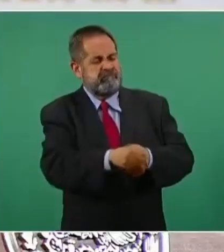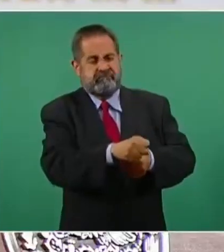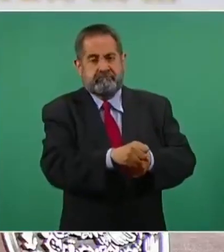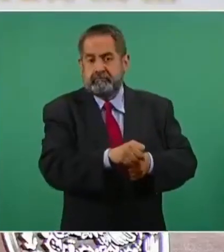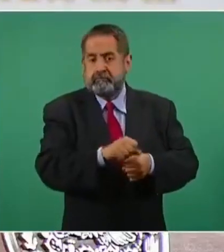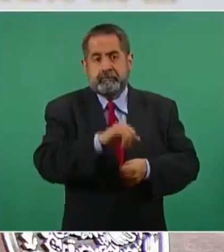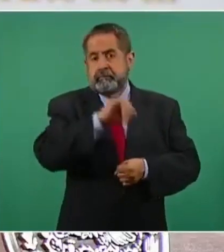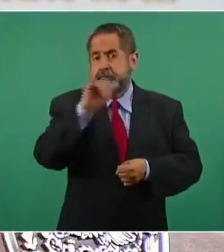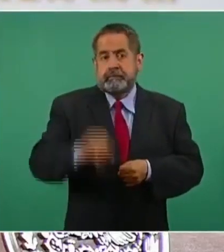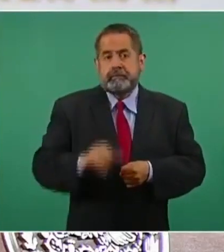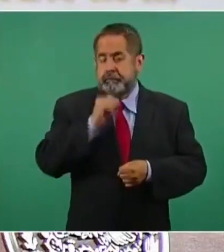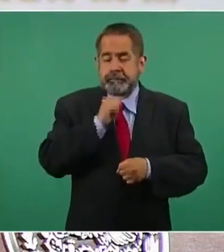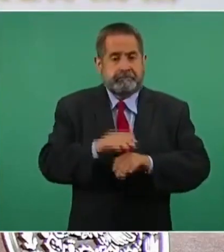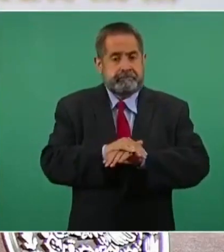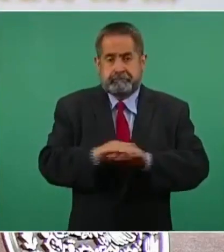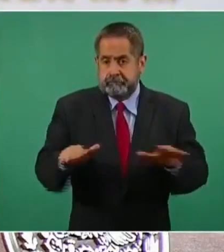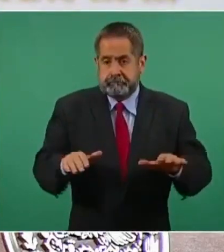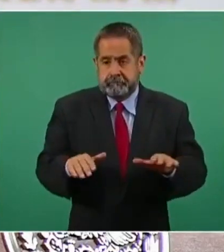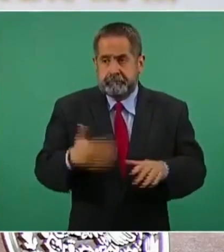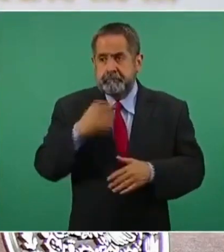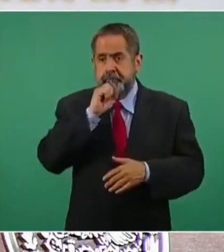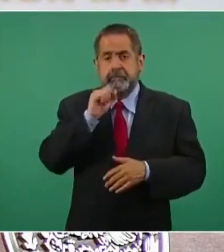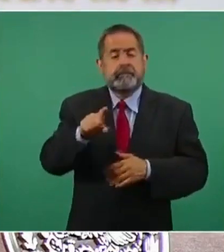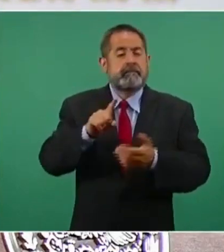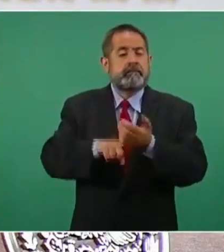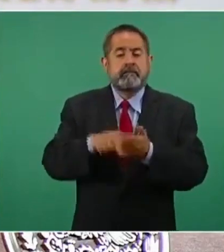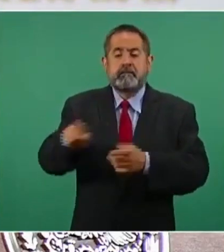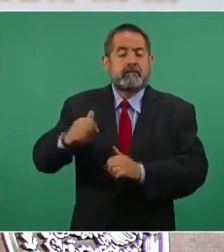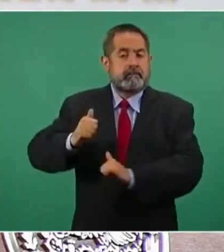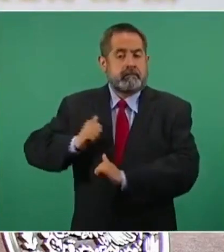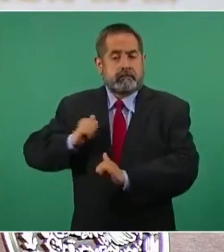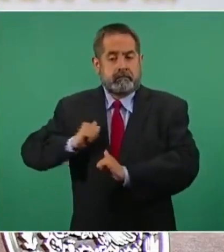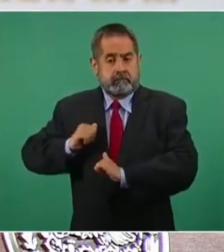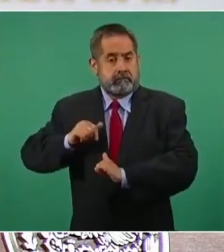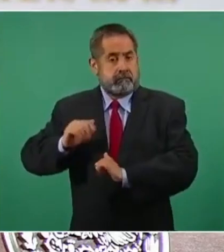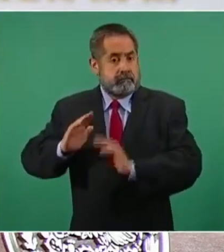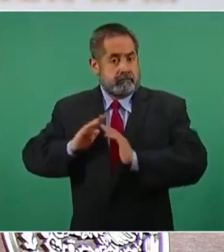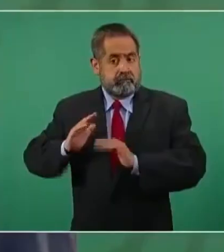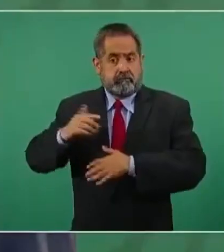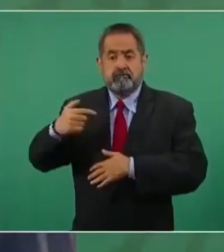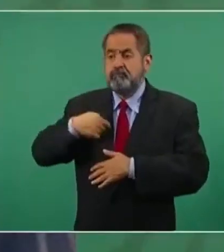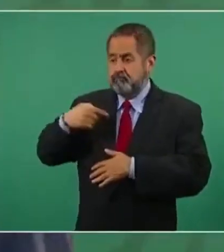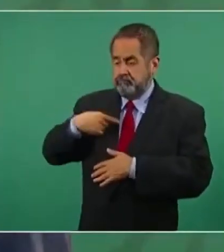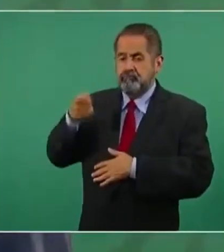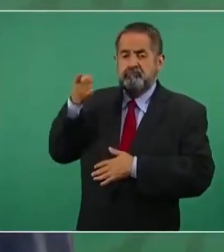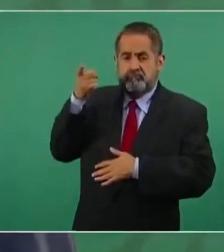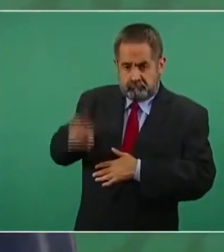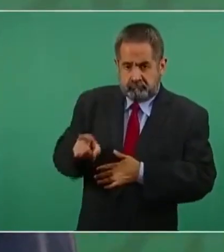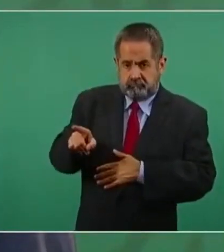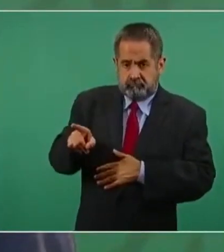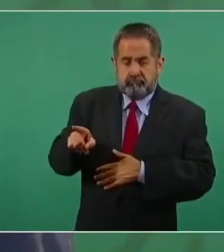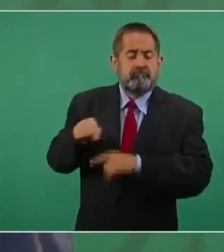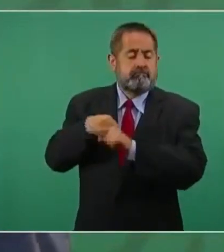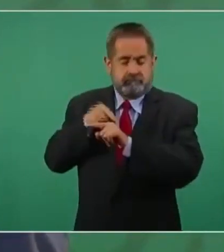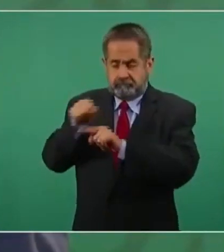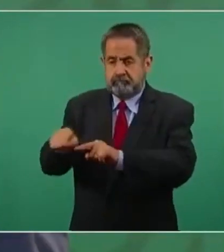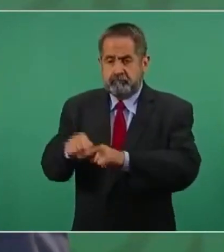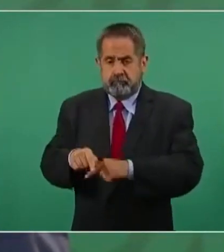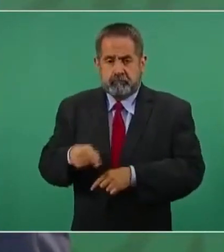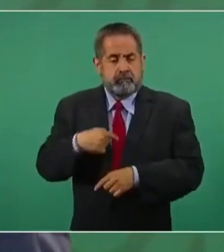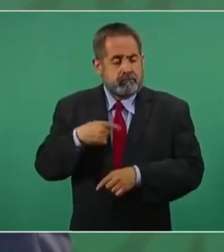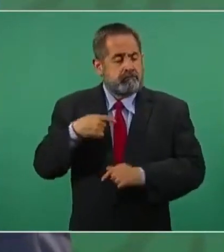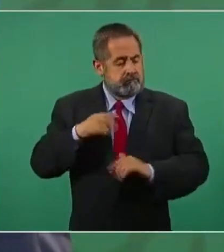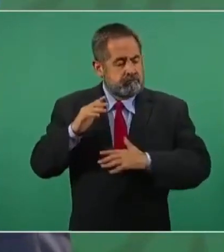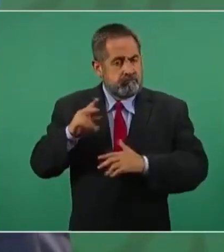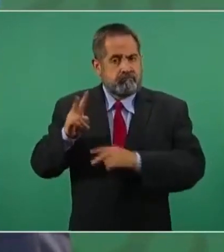Y además el Ejército tiene esa instrucción y puedo garantizar que lo están